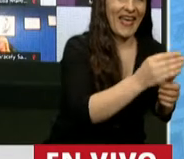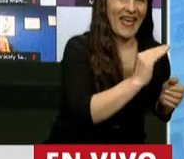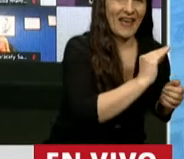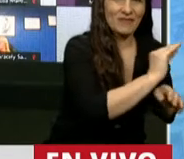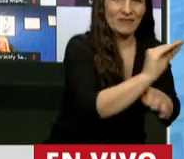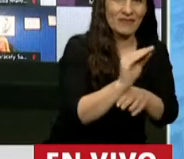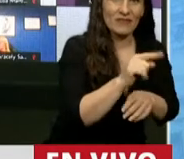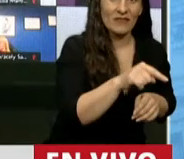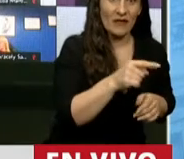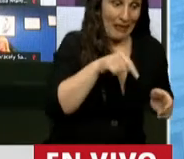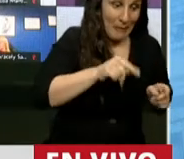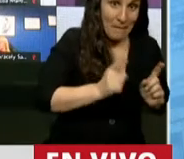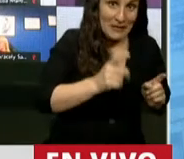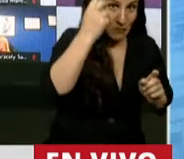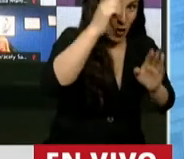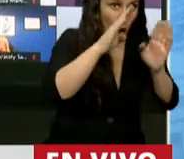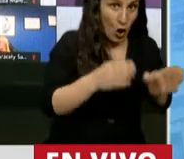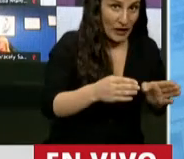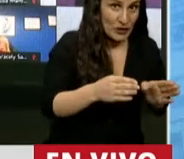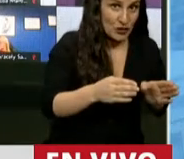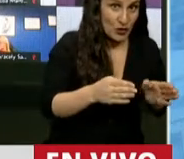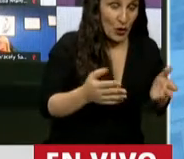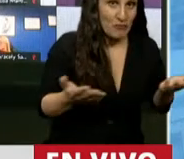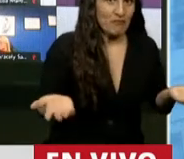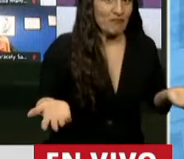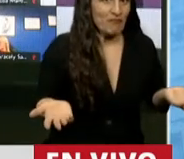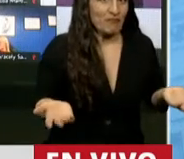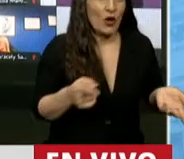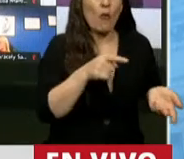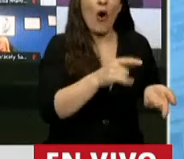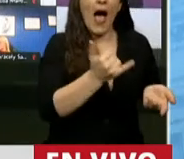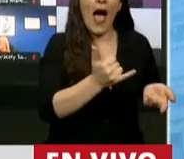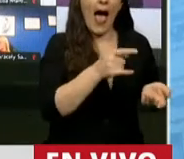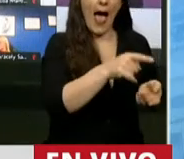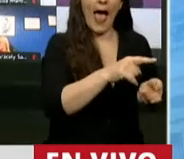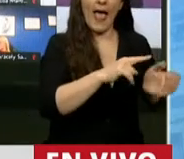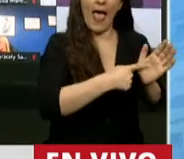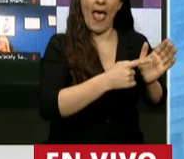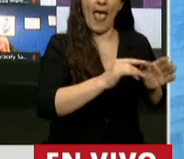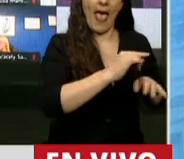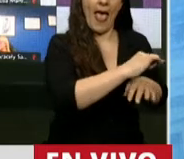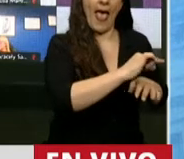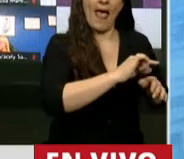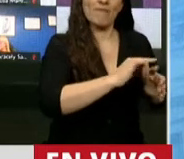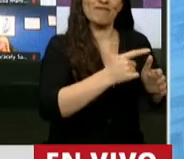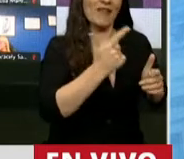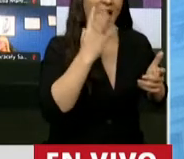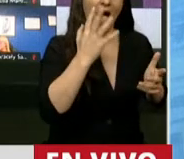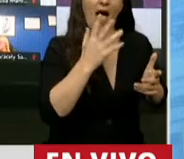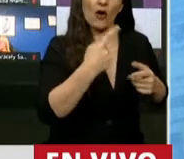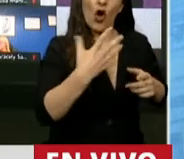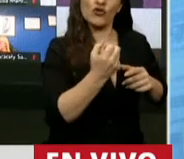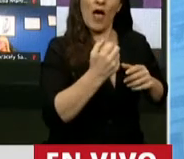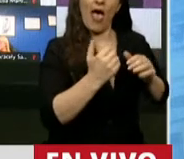y salió de este congreso. Es decir, que el abuso, el privilegio que ocurre en esta capital, en el Gran Buenos Aires,